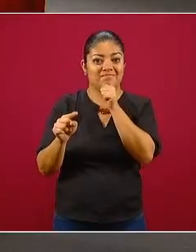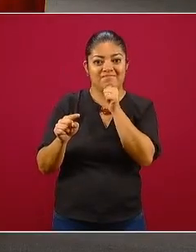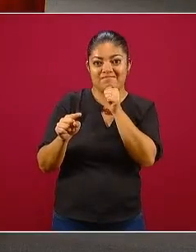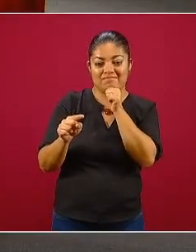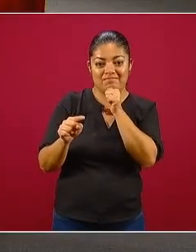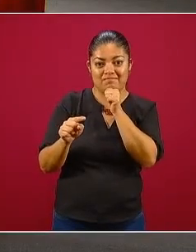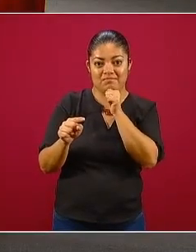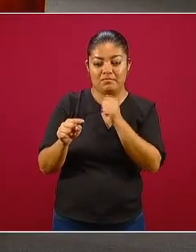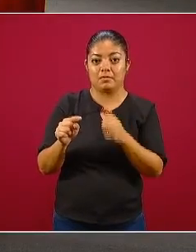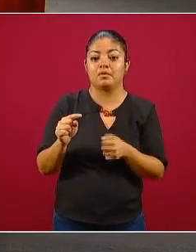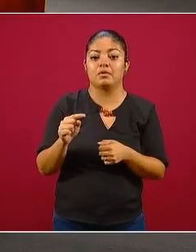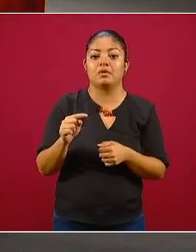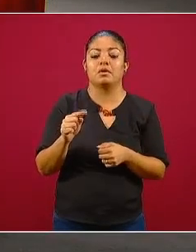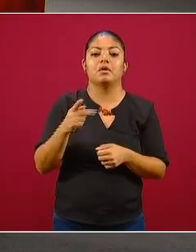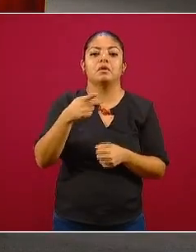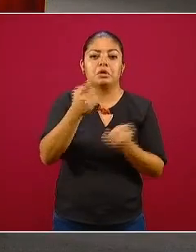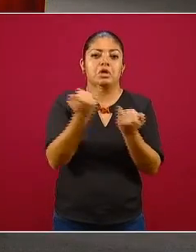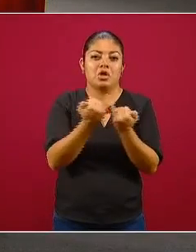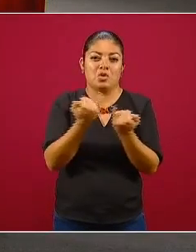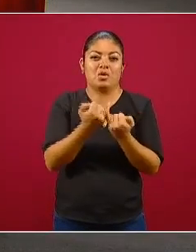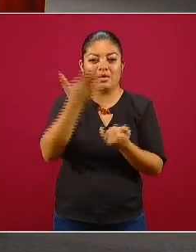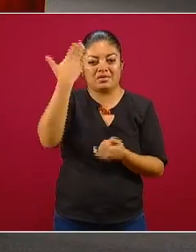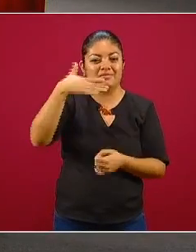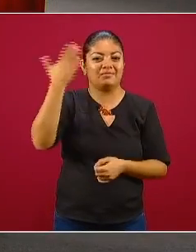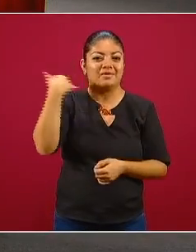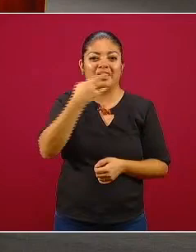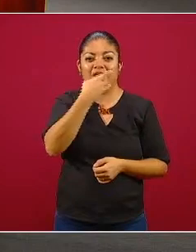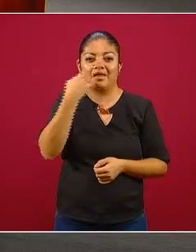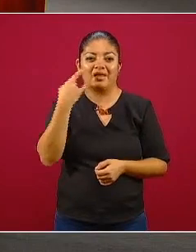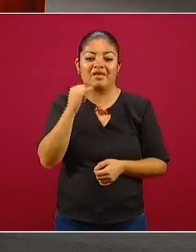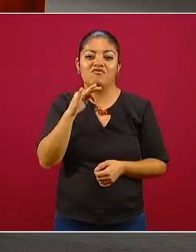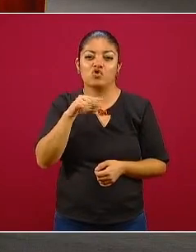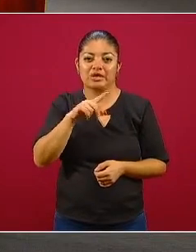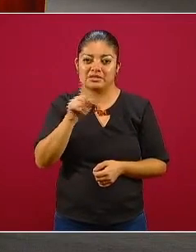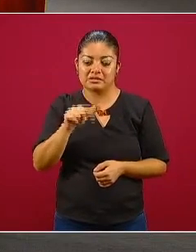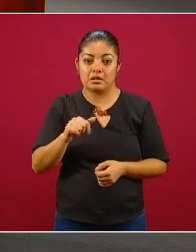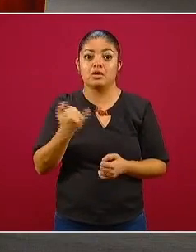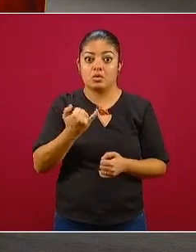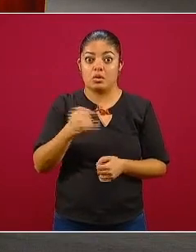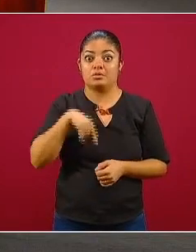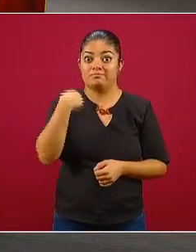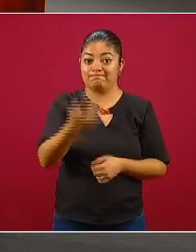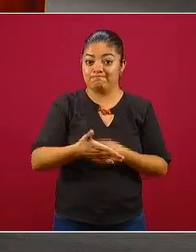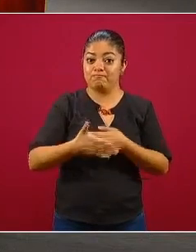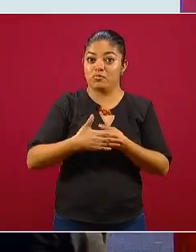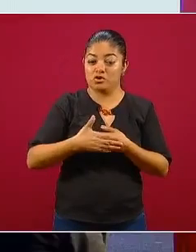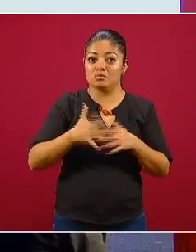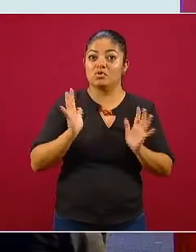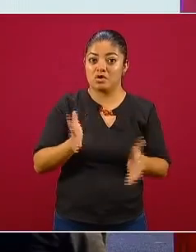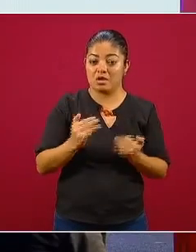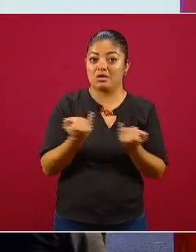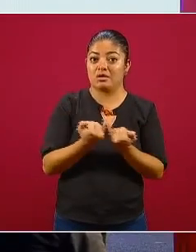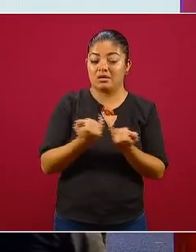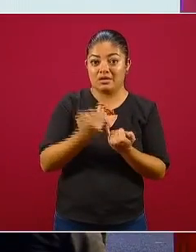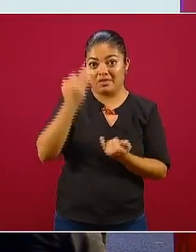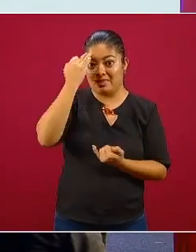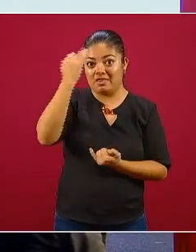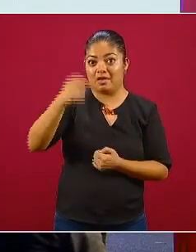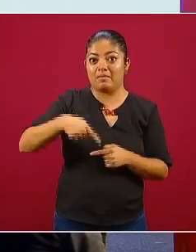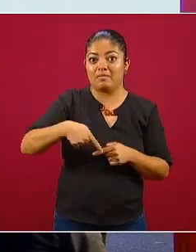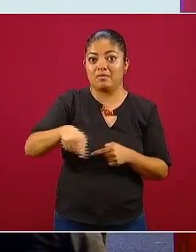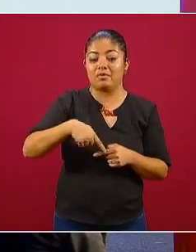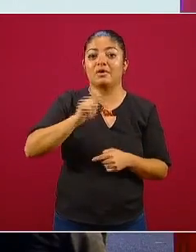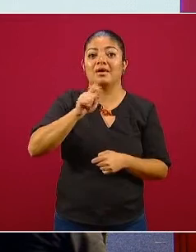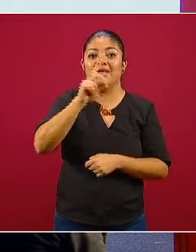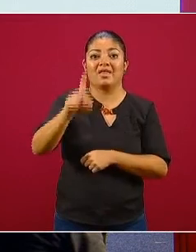con COVID, me lo han oído decir con la influenza y cuando lleguemos al dengue, que por cierto estamos muy próximos a empezar la temporada de dengue, verán